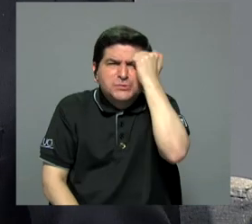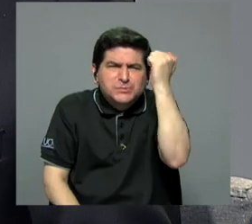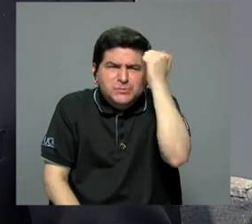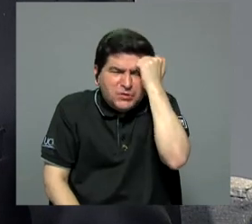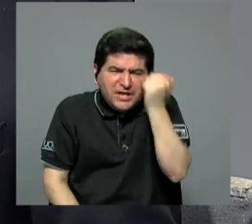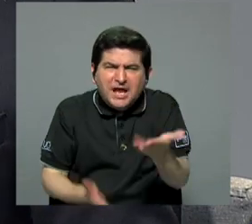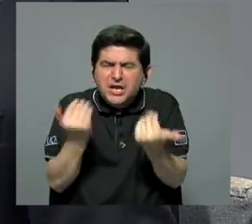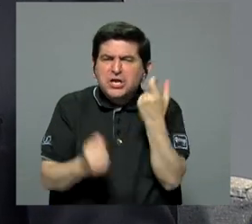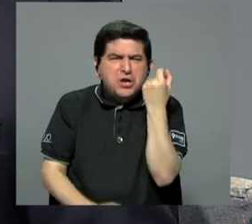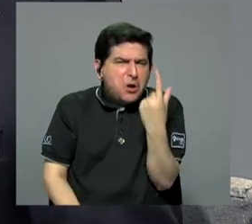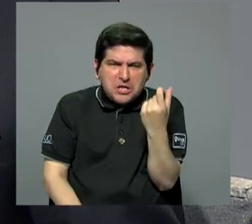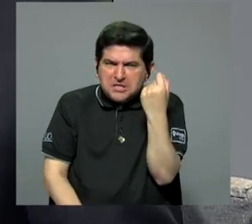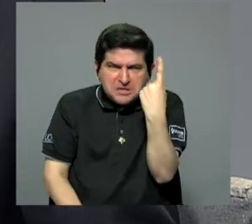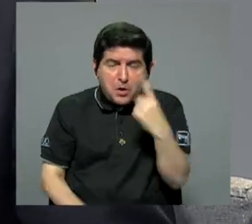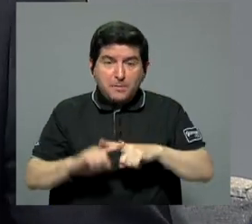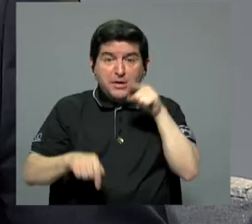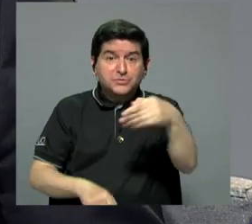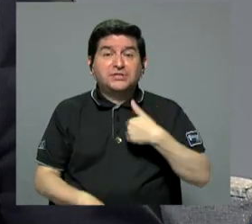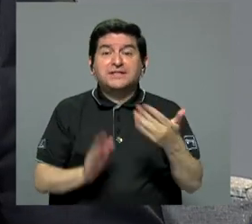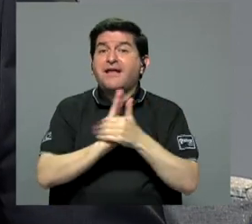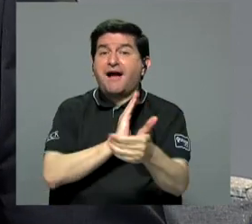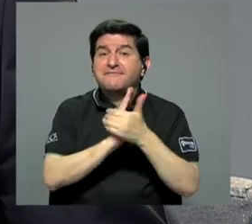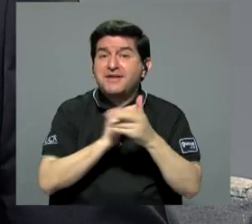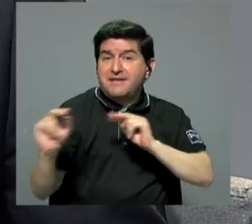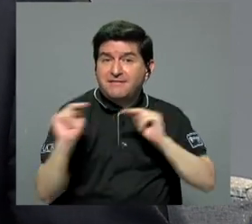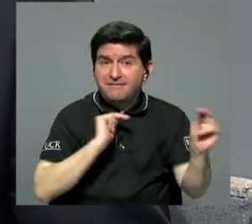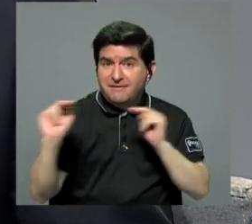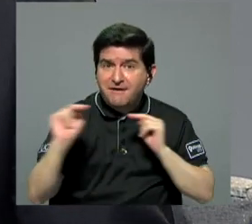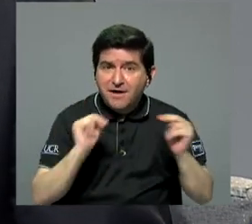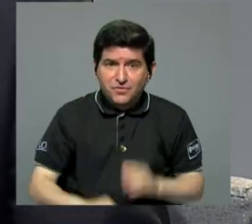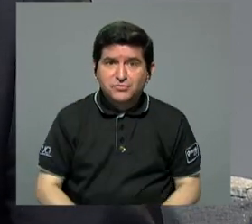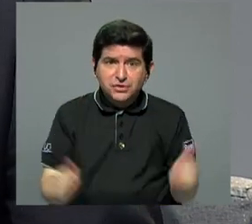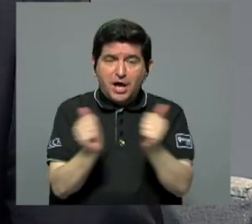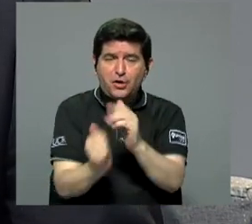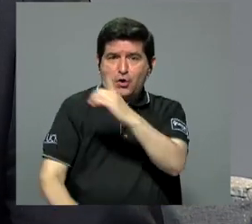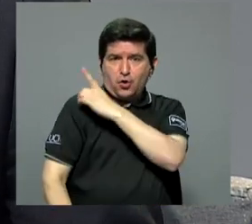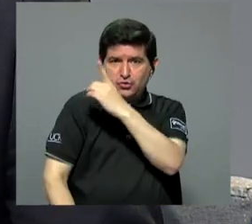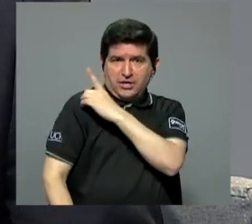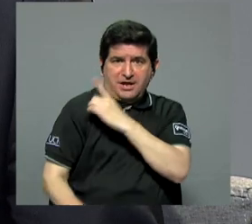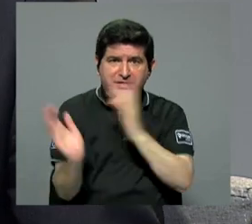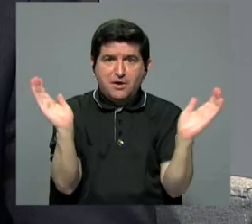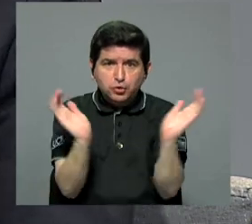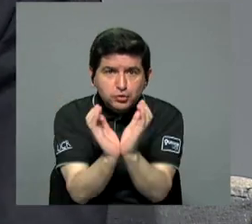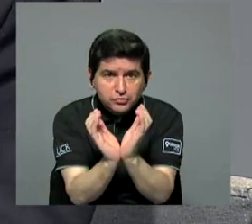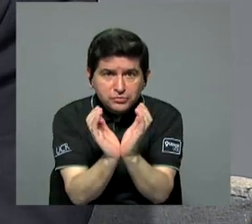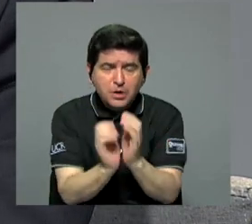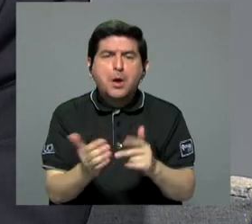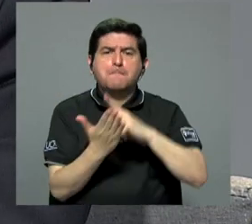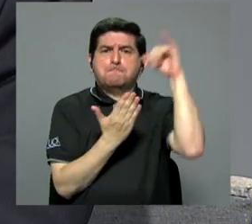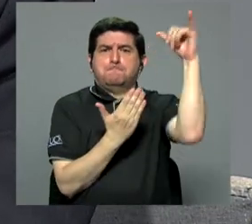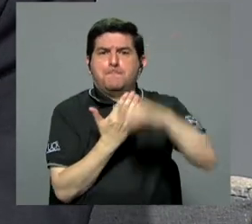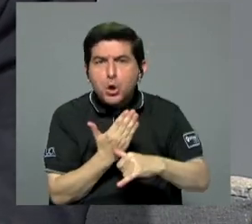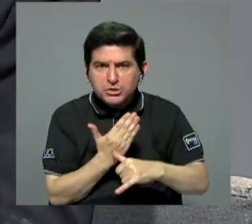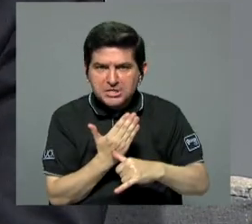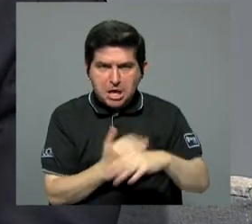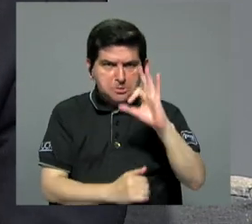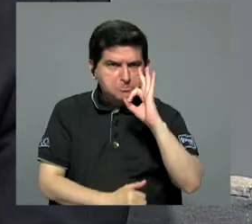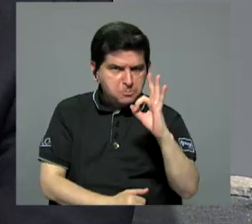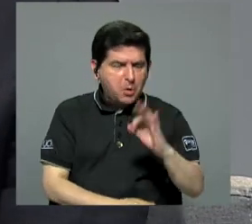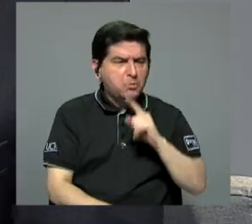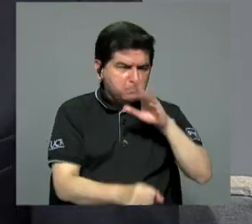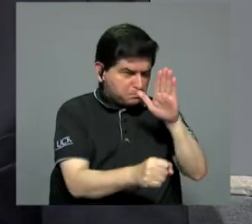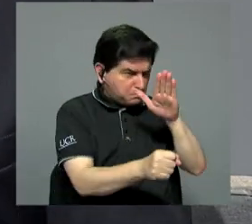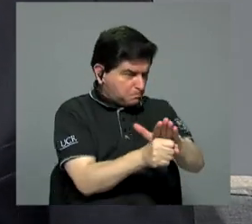entender. Pero si usted tiene la habilidad de negociar con los directivos de la Caja un proyecto bien